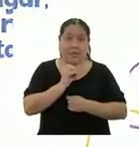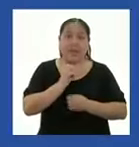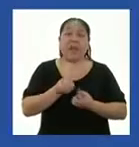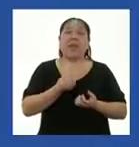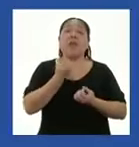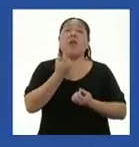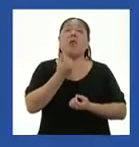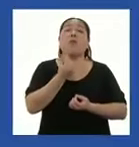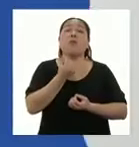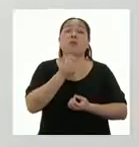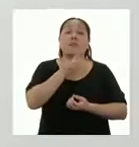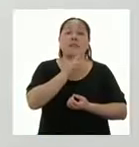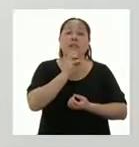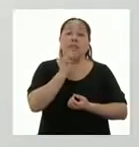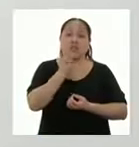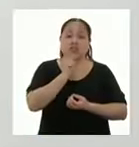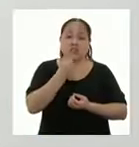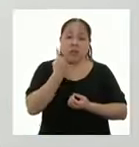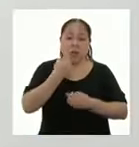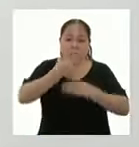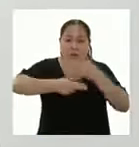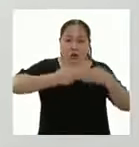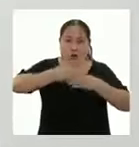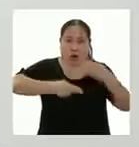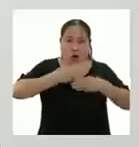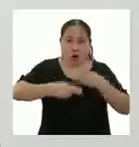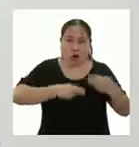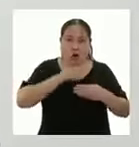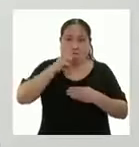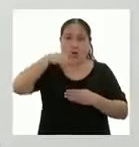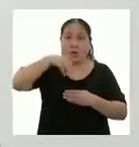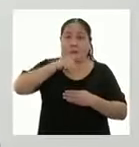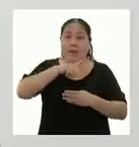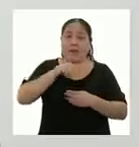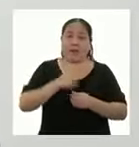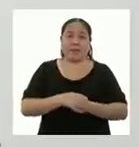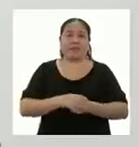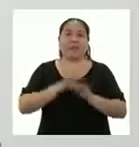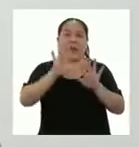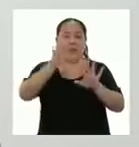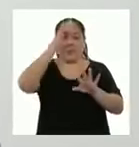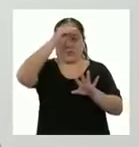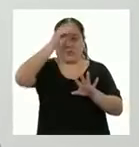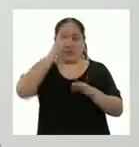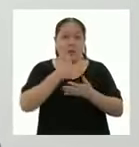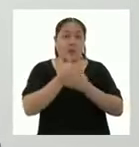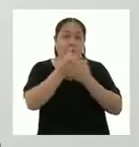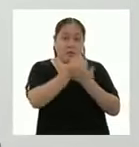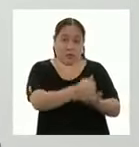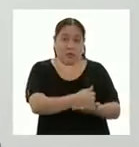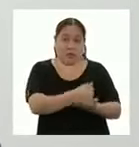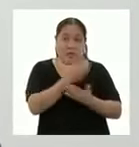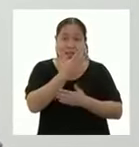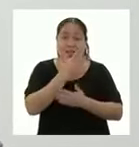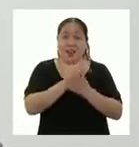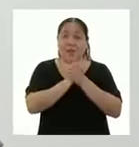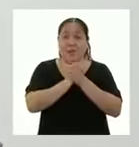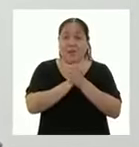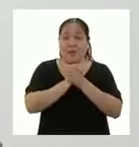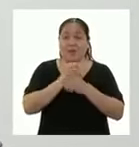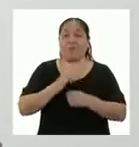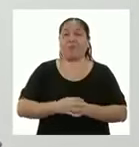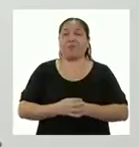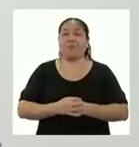soles? A ver, chicas y chicos. Vamos a ayudar juntos al amigo de Yanira. Lo que